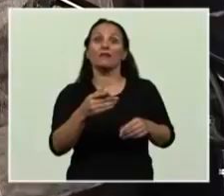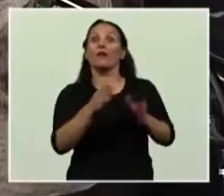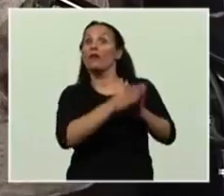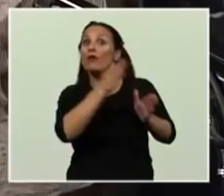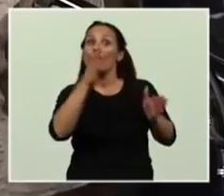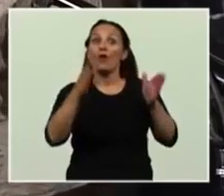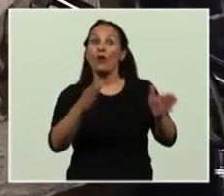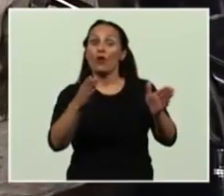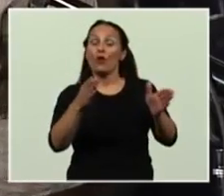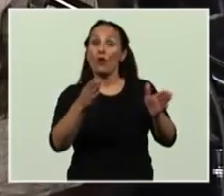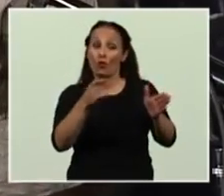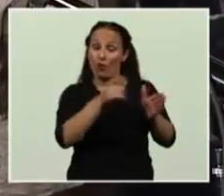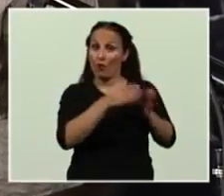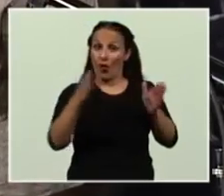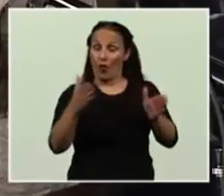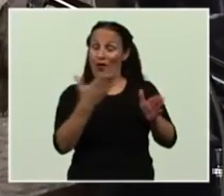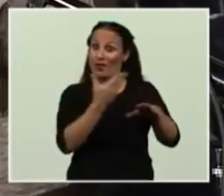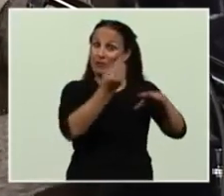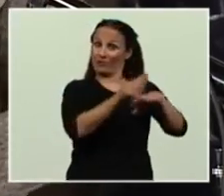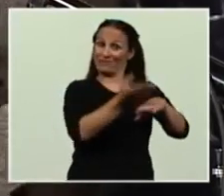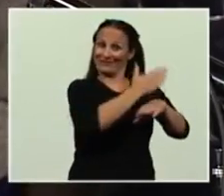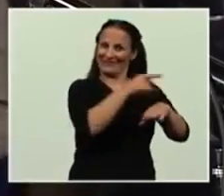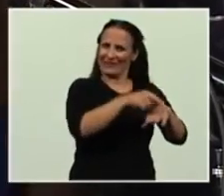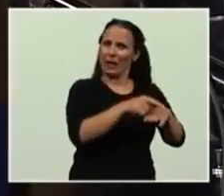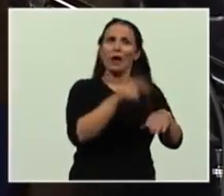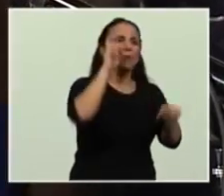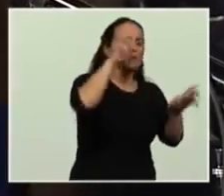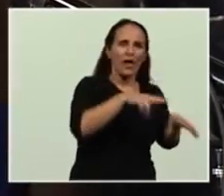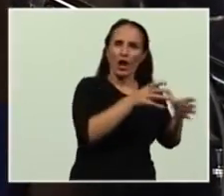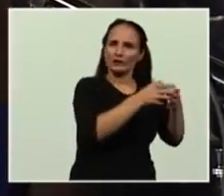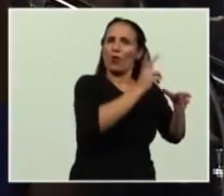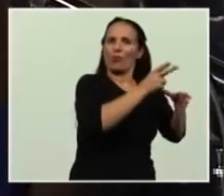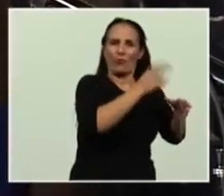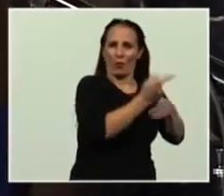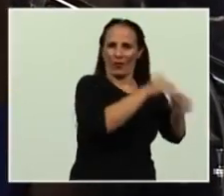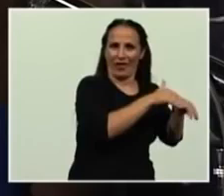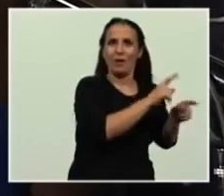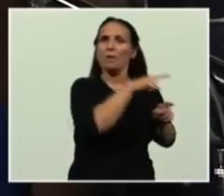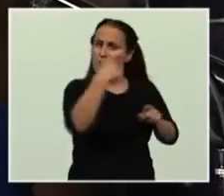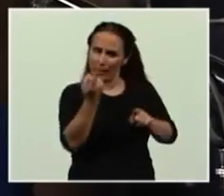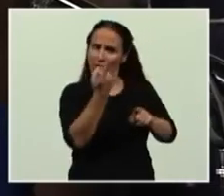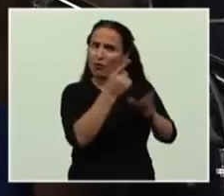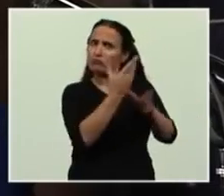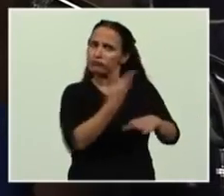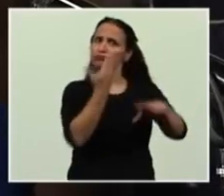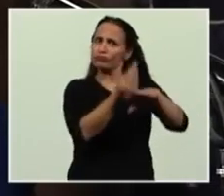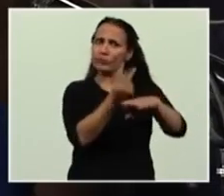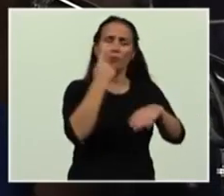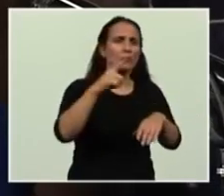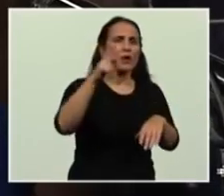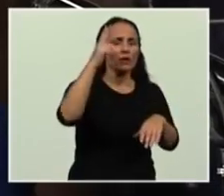elegido en las urnas aún pesar de la proscripción del peronismo en ese entonces, obtuvo en 1965